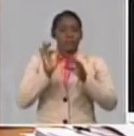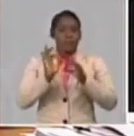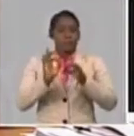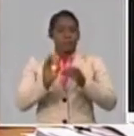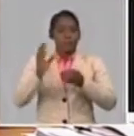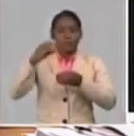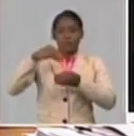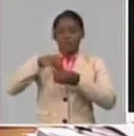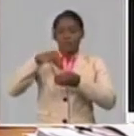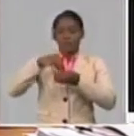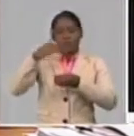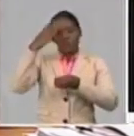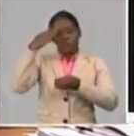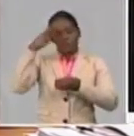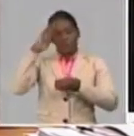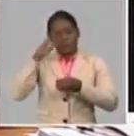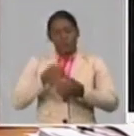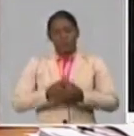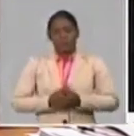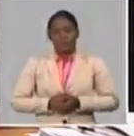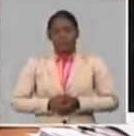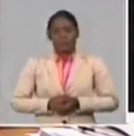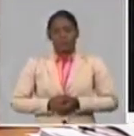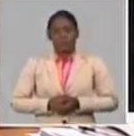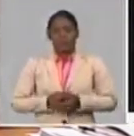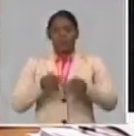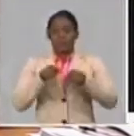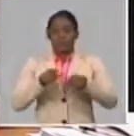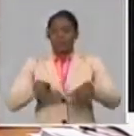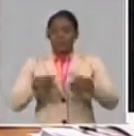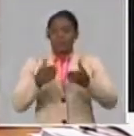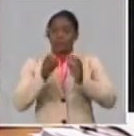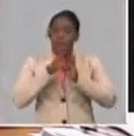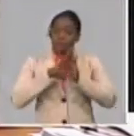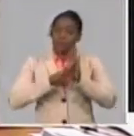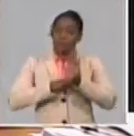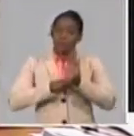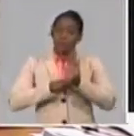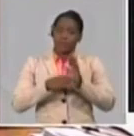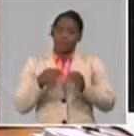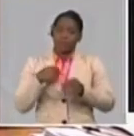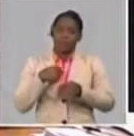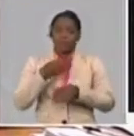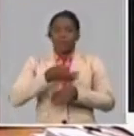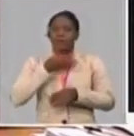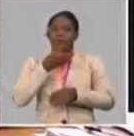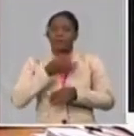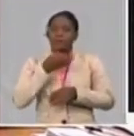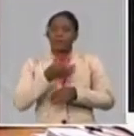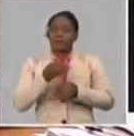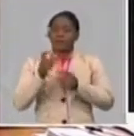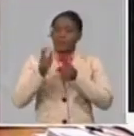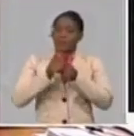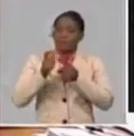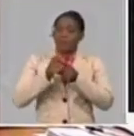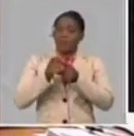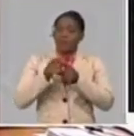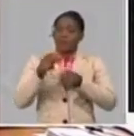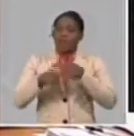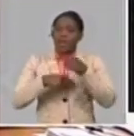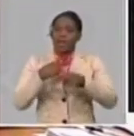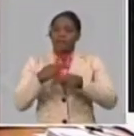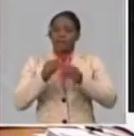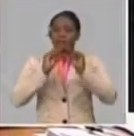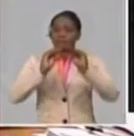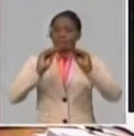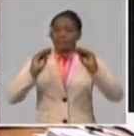presupuesto del Estado. En cumplimiento de estas medidas, yo te diría que los sindicatos han promovido acciones para preservar en